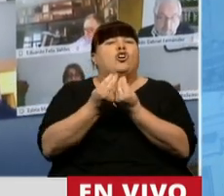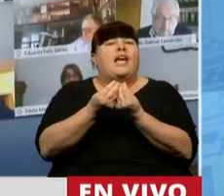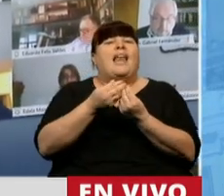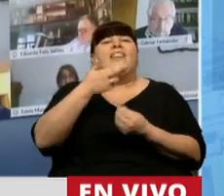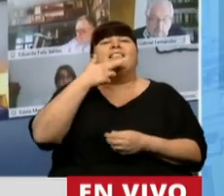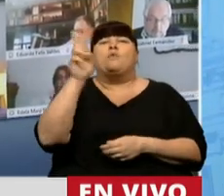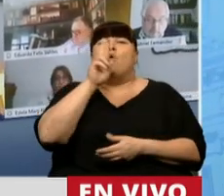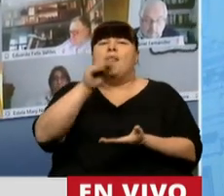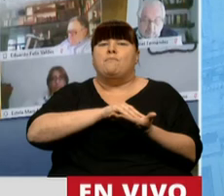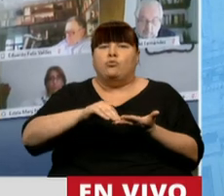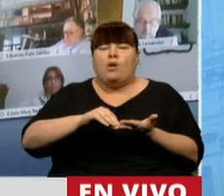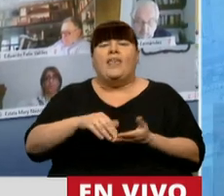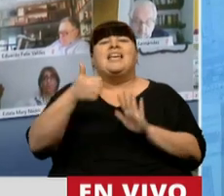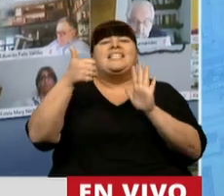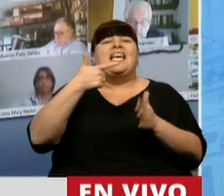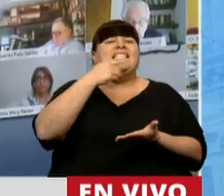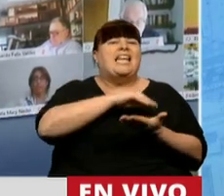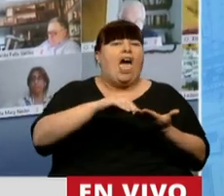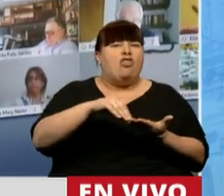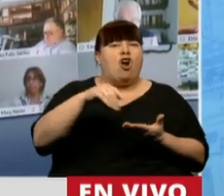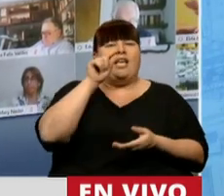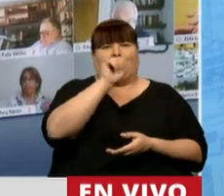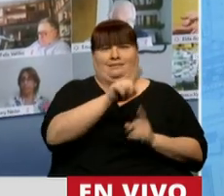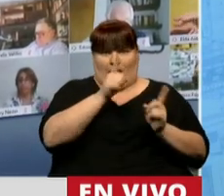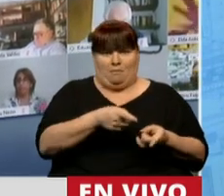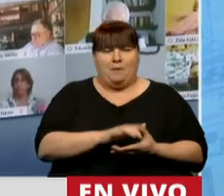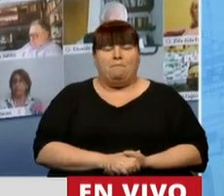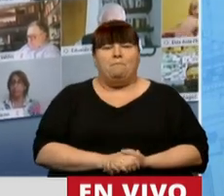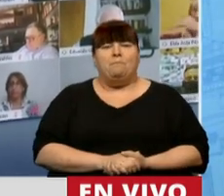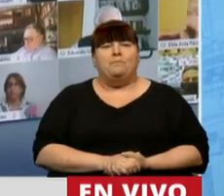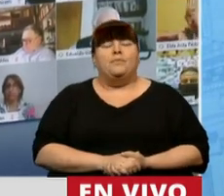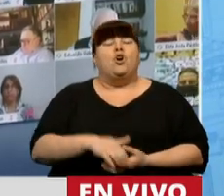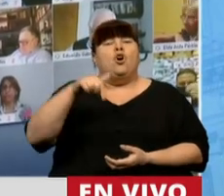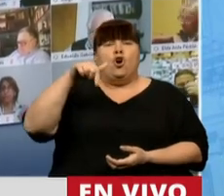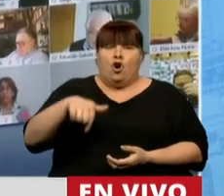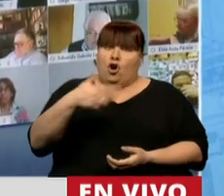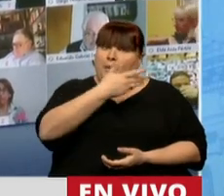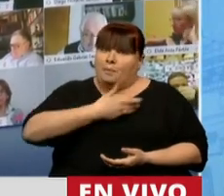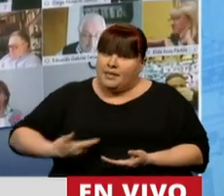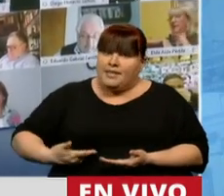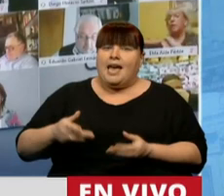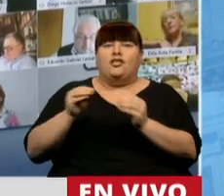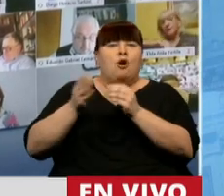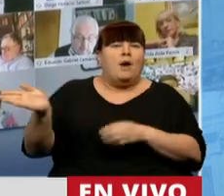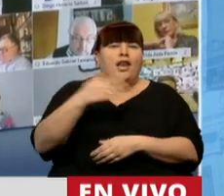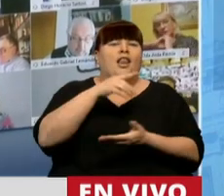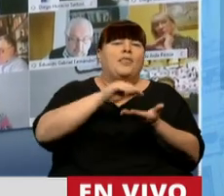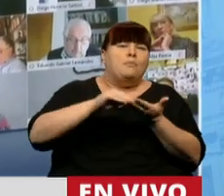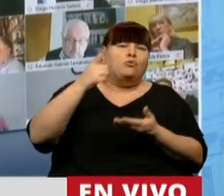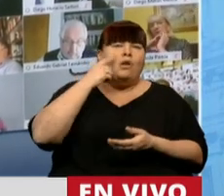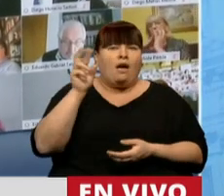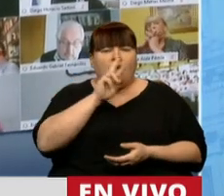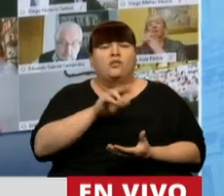diputadas y 6 senadoras nacionales en sus filas. Hoy, señor presidente, colegas diputados y